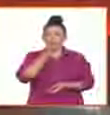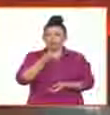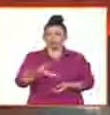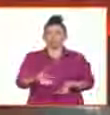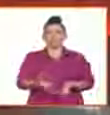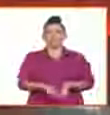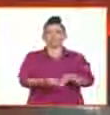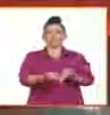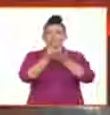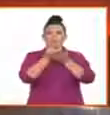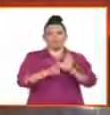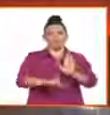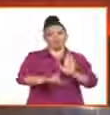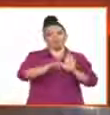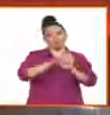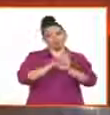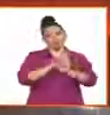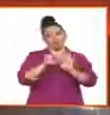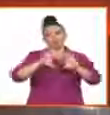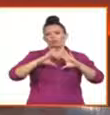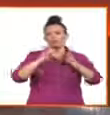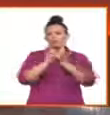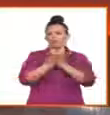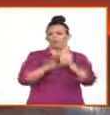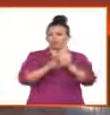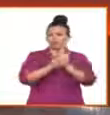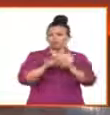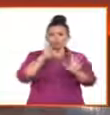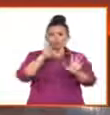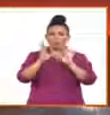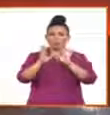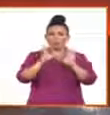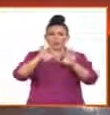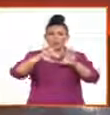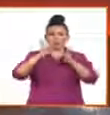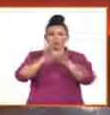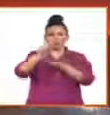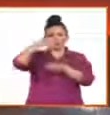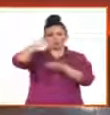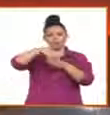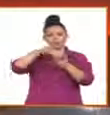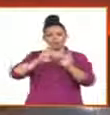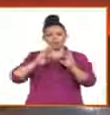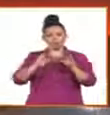en todas las posibilidades que al interior de las familias puedan suceder.